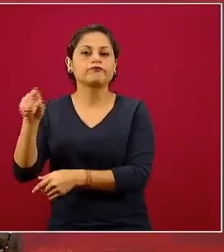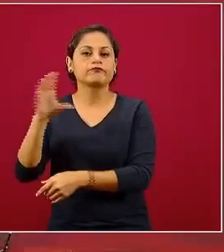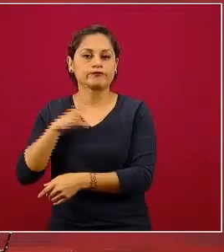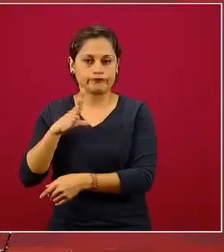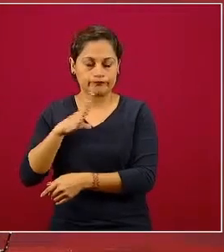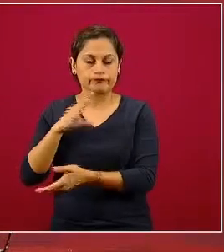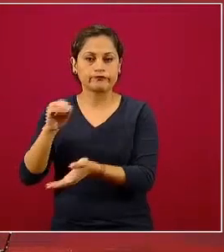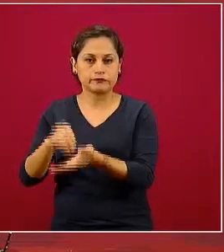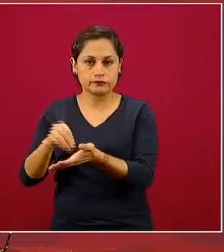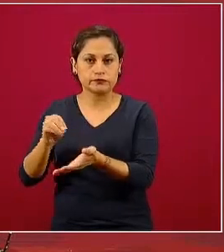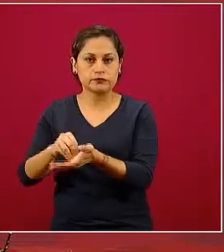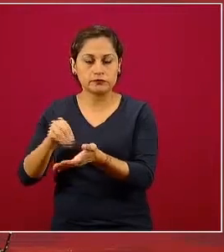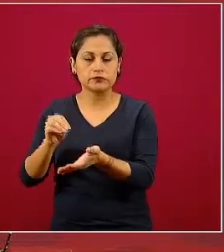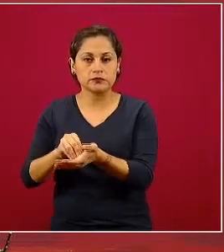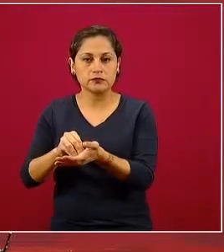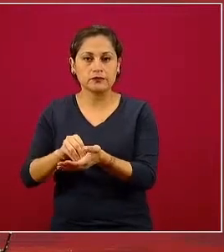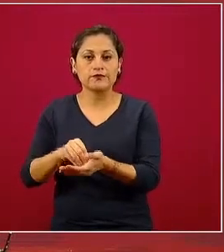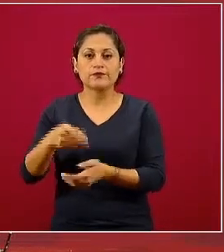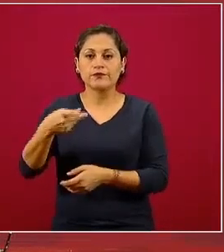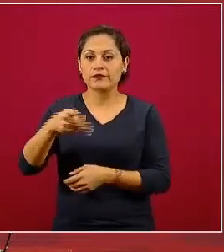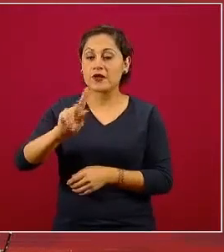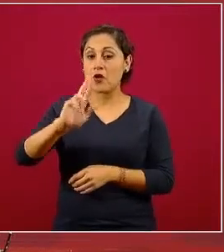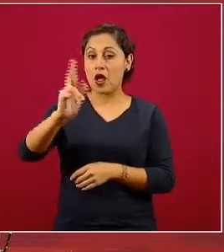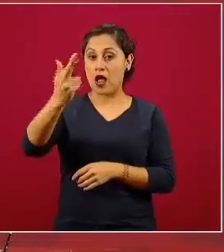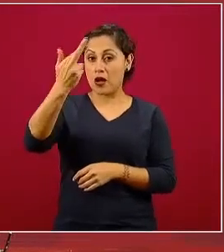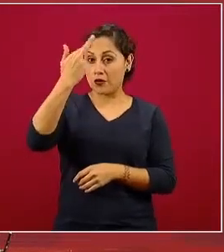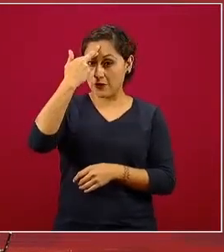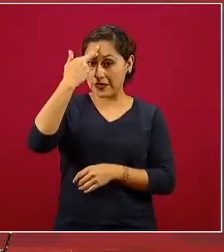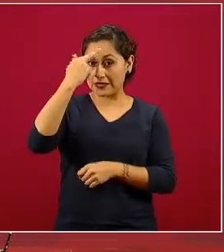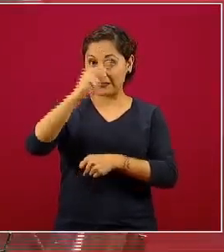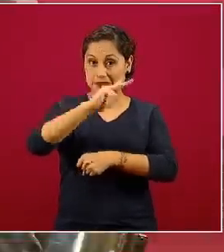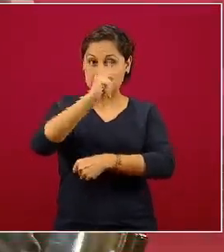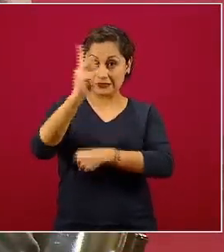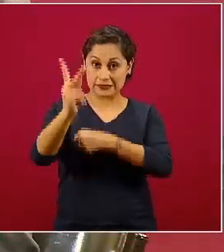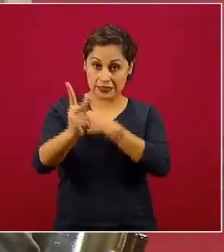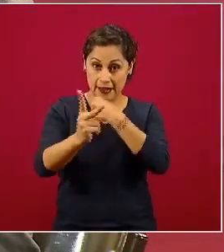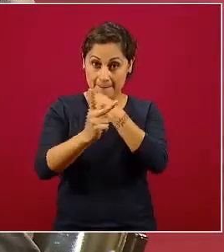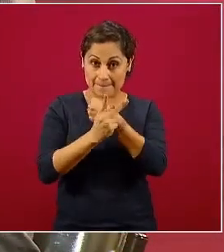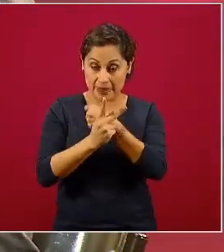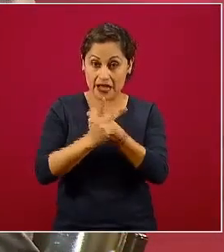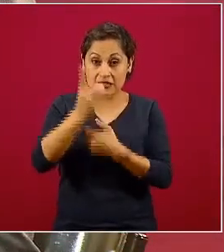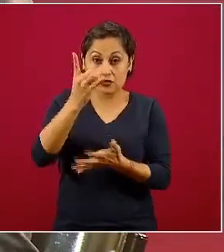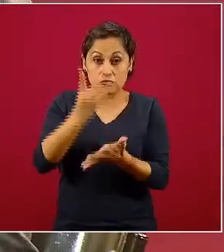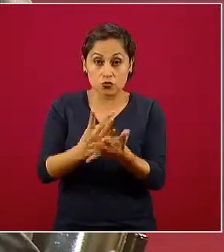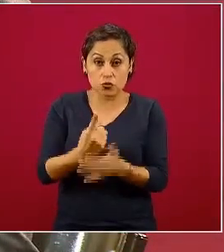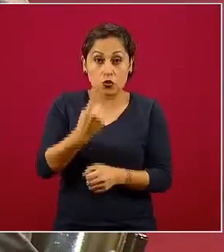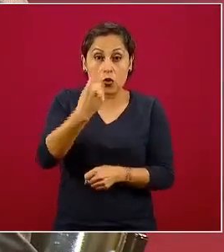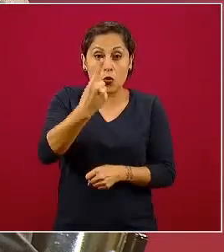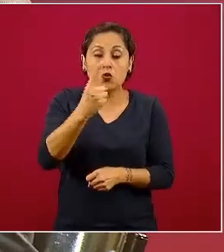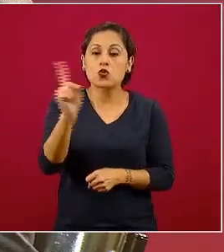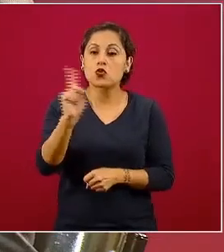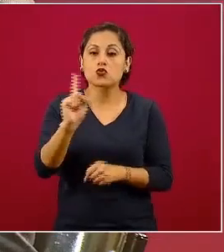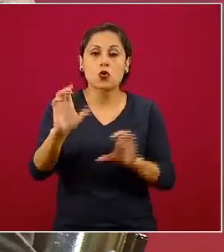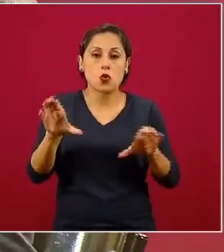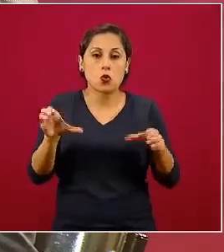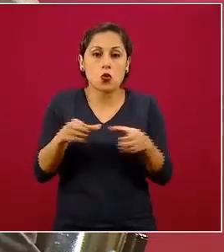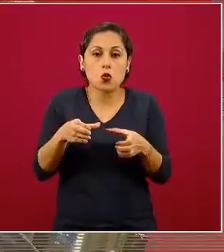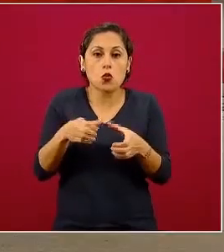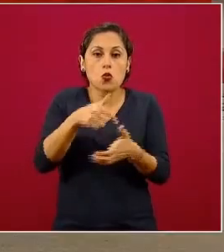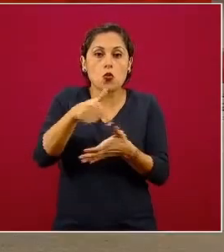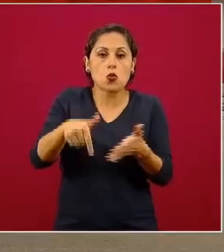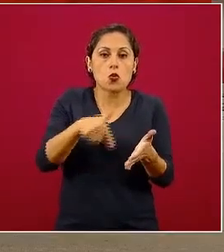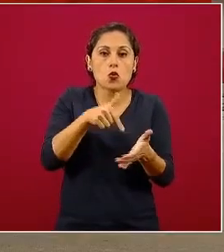ocasiones no hay una sola epidemia por país. Países geográficamente pequeños, territorialmente pequeños